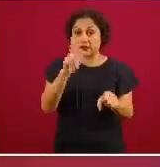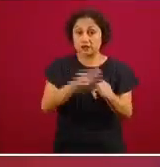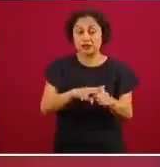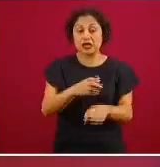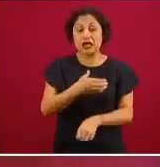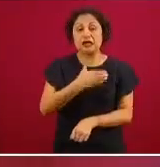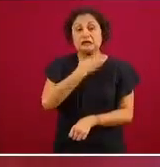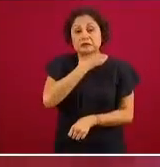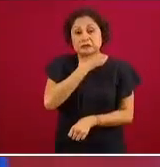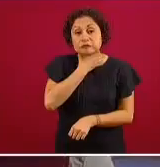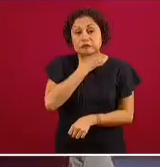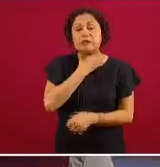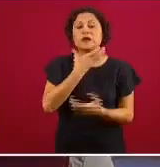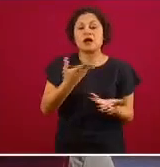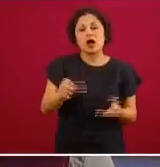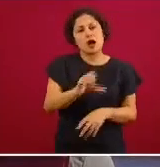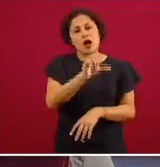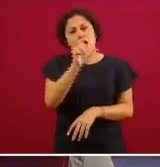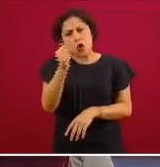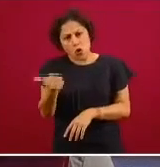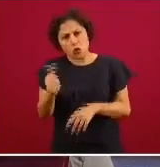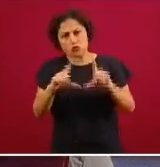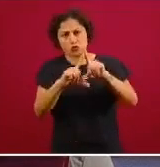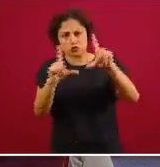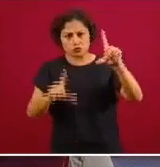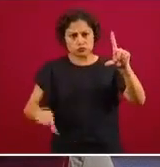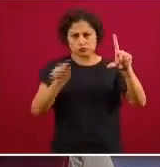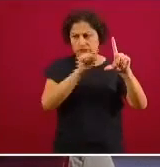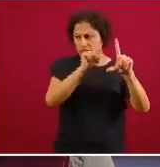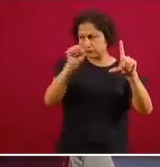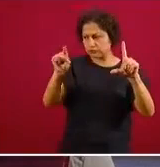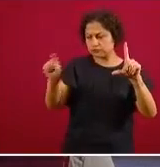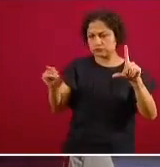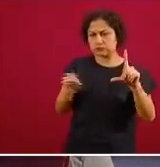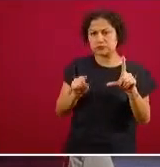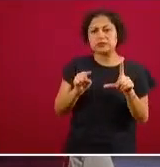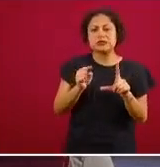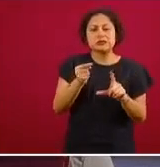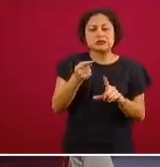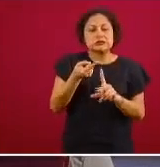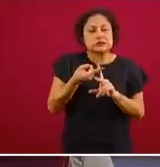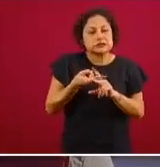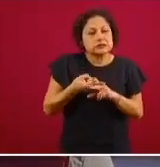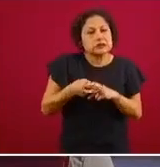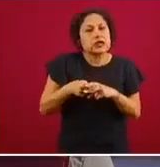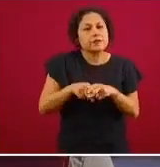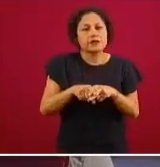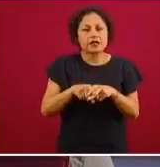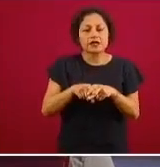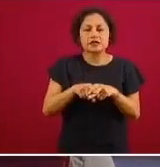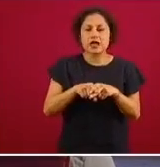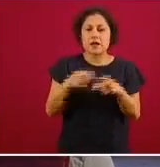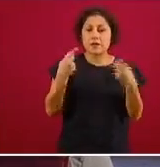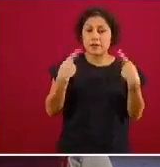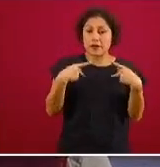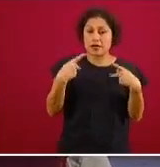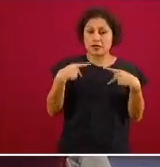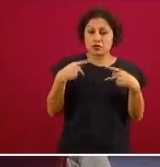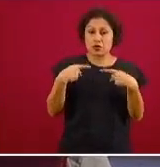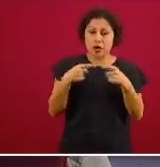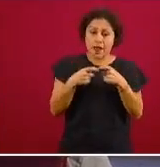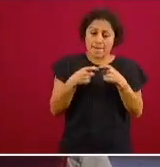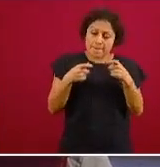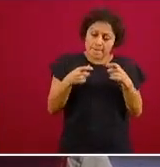hospitales el resto del país ya empieza a tener una sobredemanda de casos de